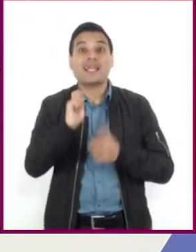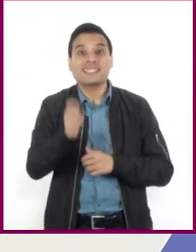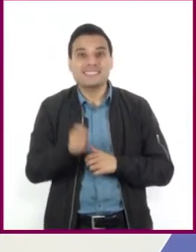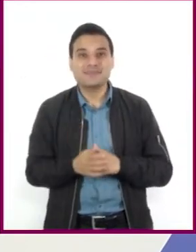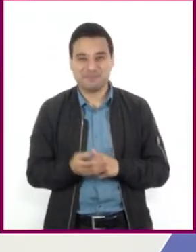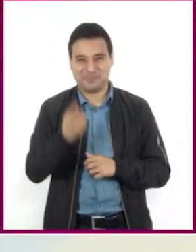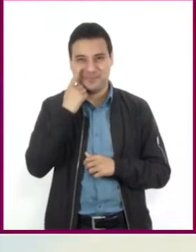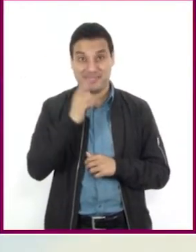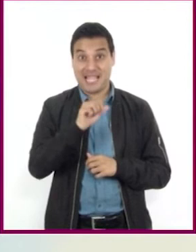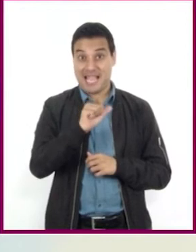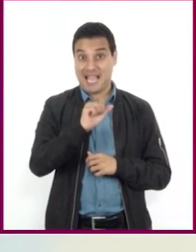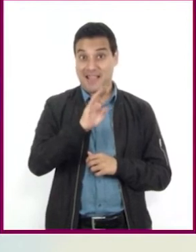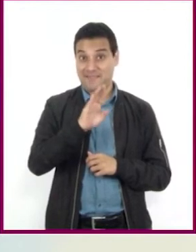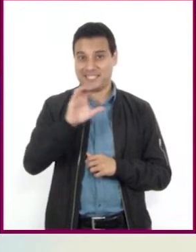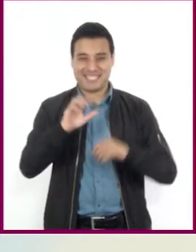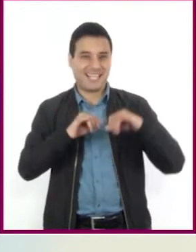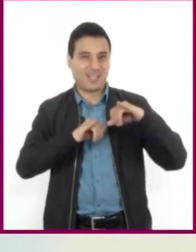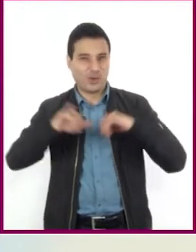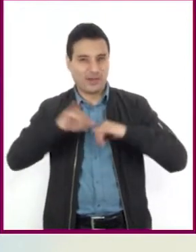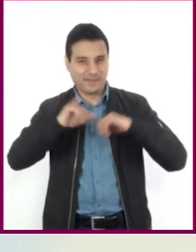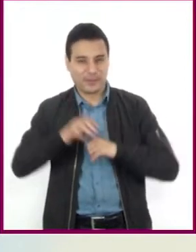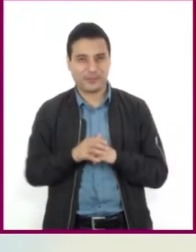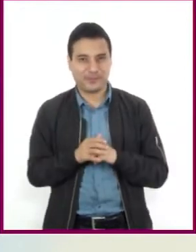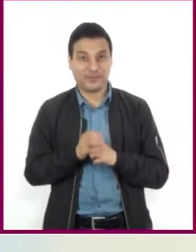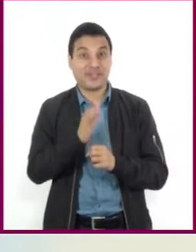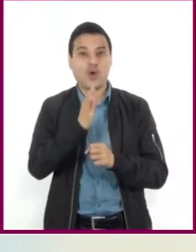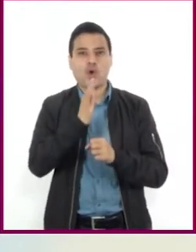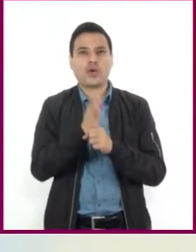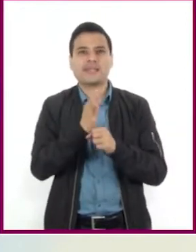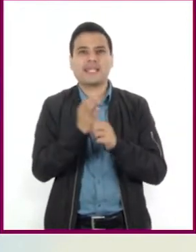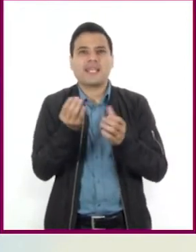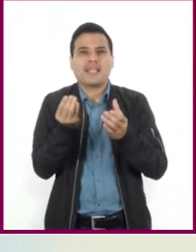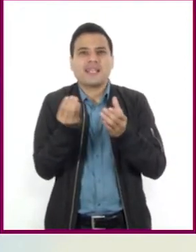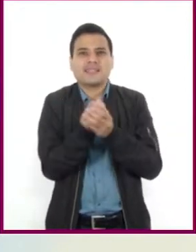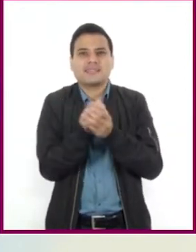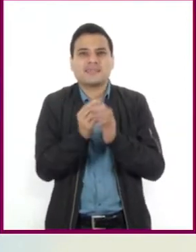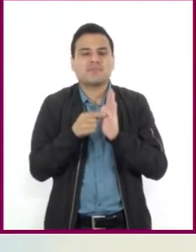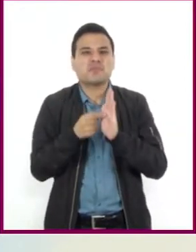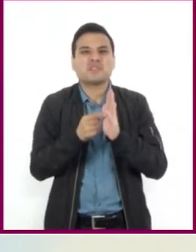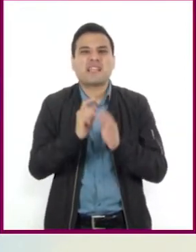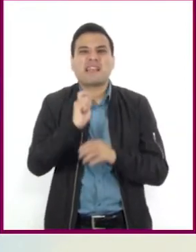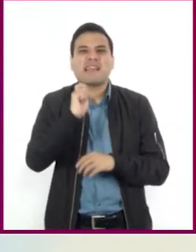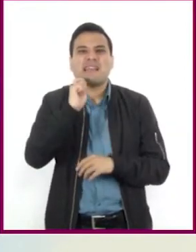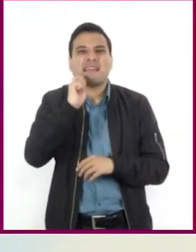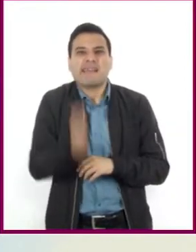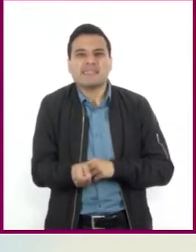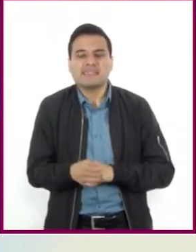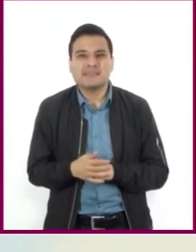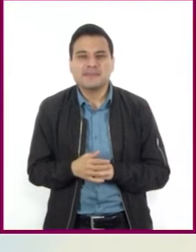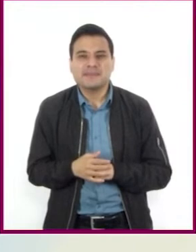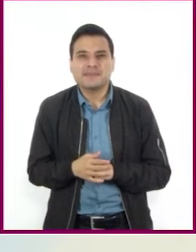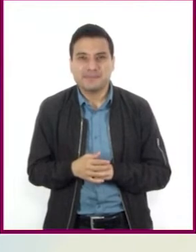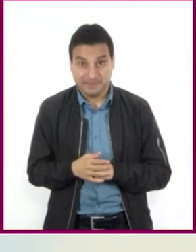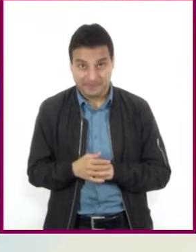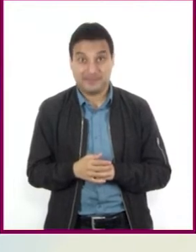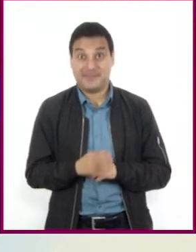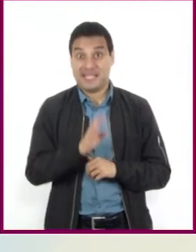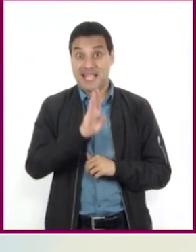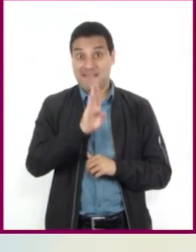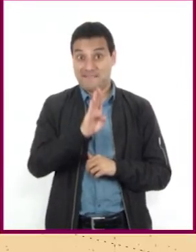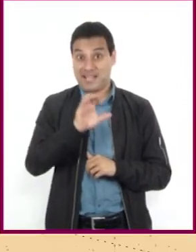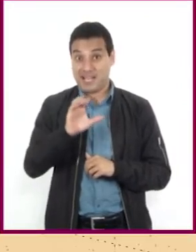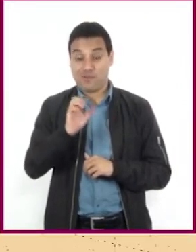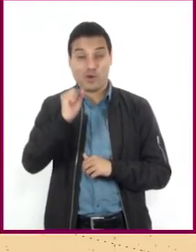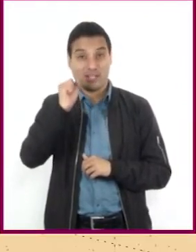Geográfico. En esta sesión nos corresponde conocer algunos de los datos más interesantes sobre Baja California